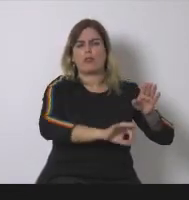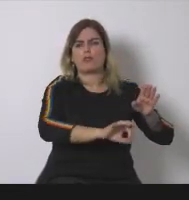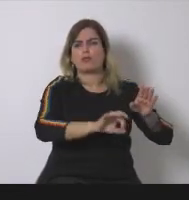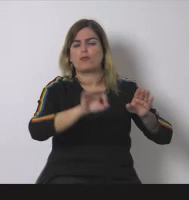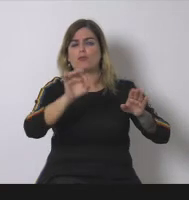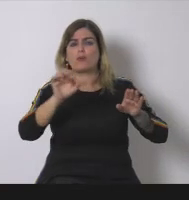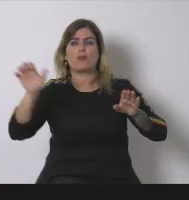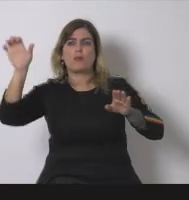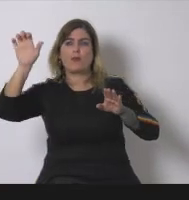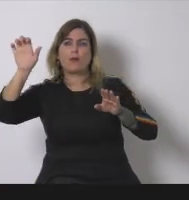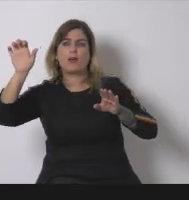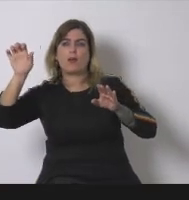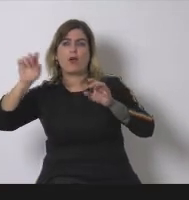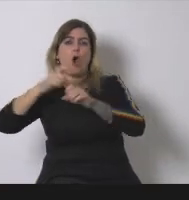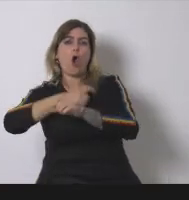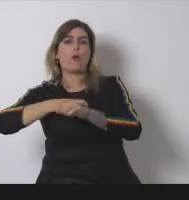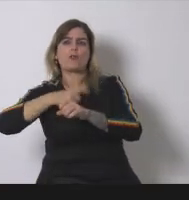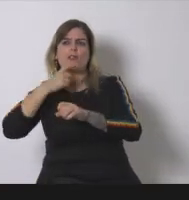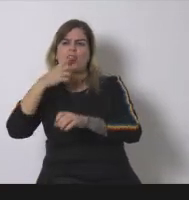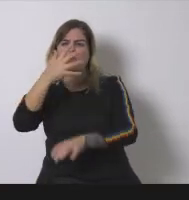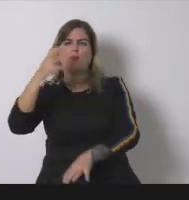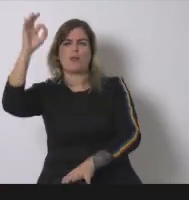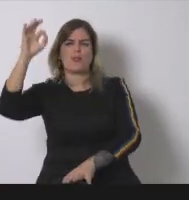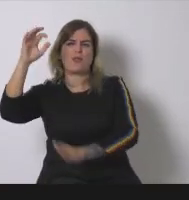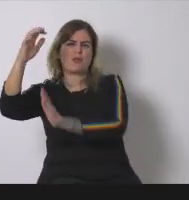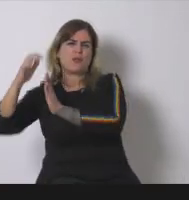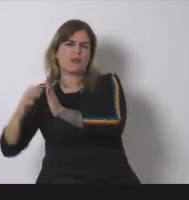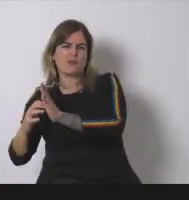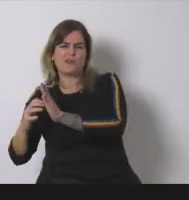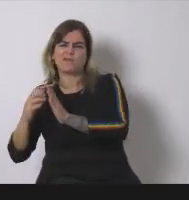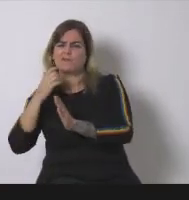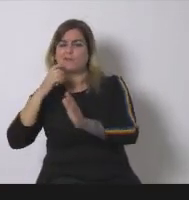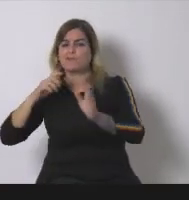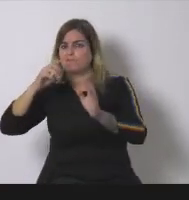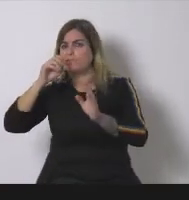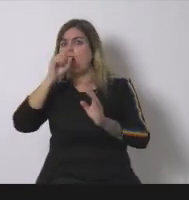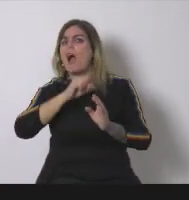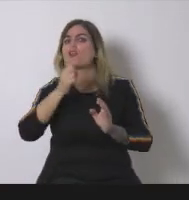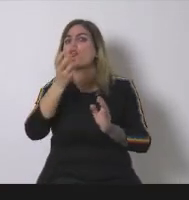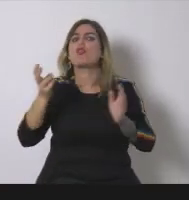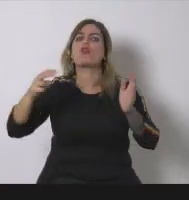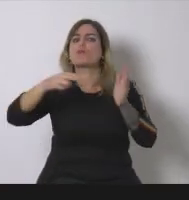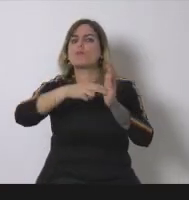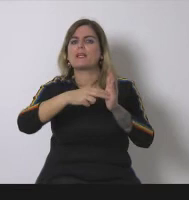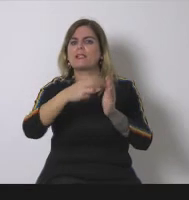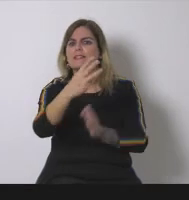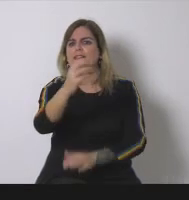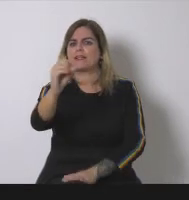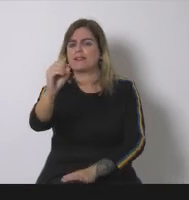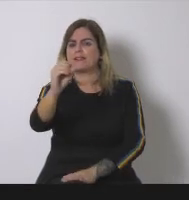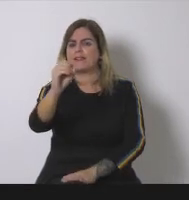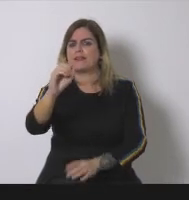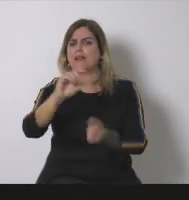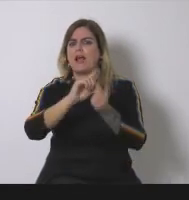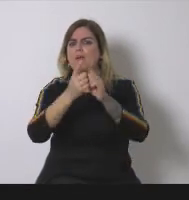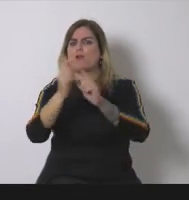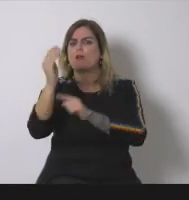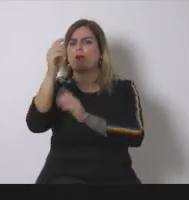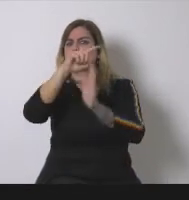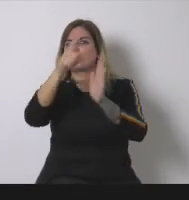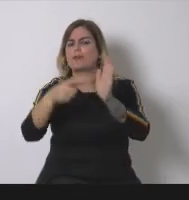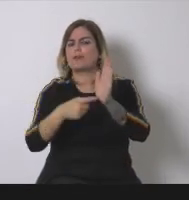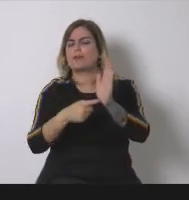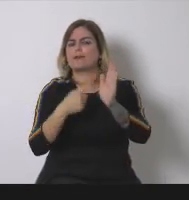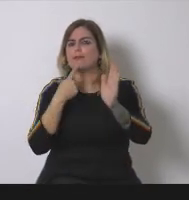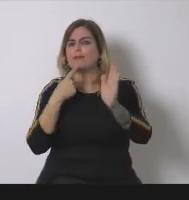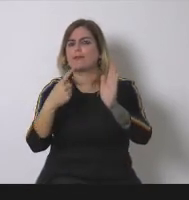a 2030 la ley de cambio climático a nivel nacional habla de una reducción de al menos 20% es cierto que el pico